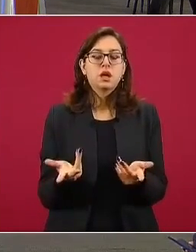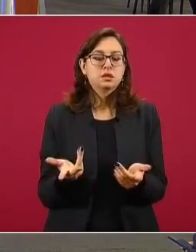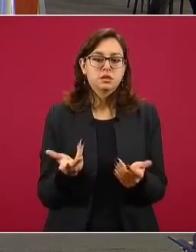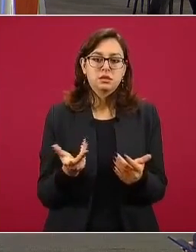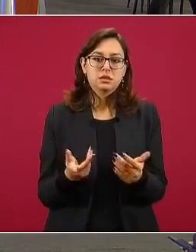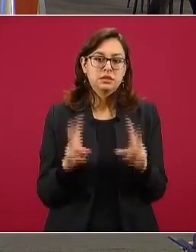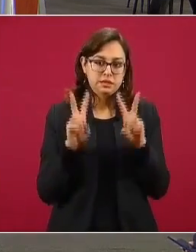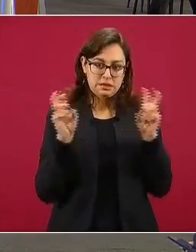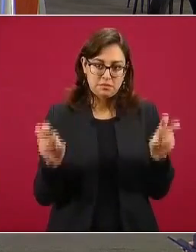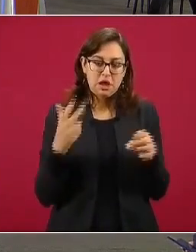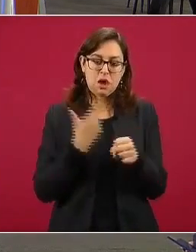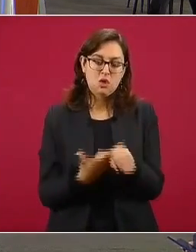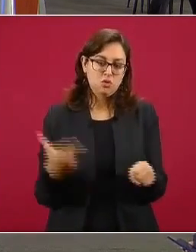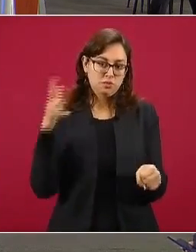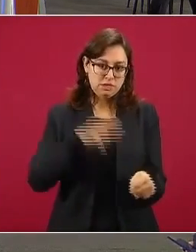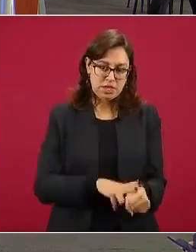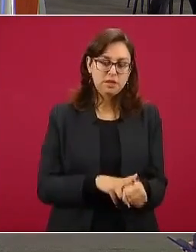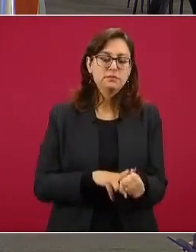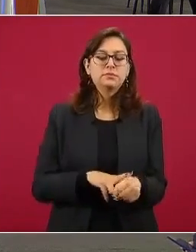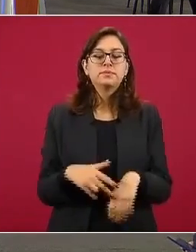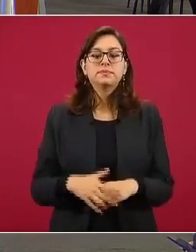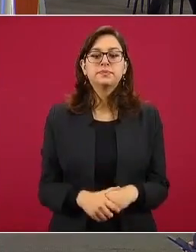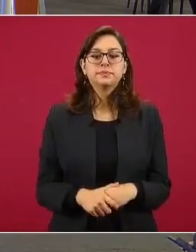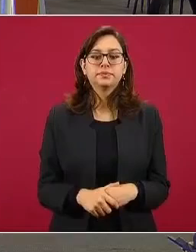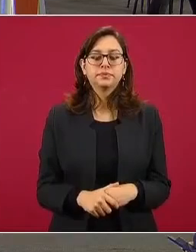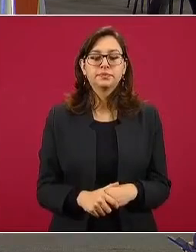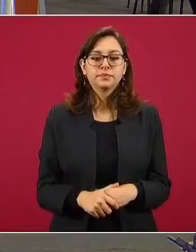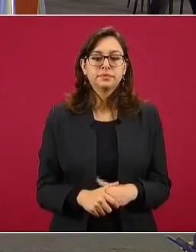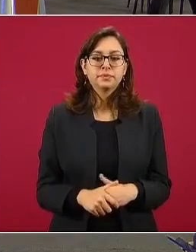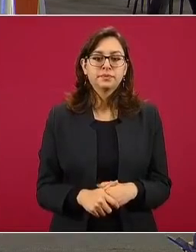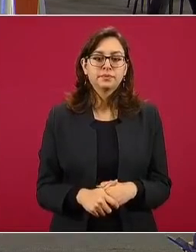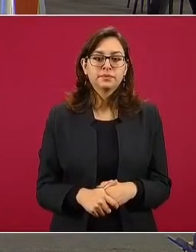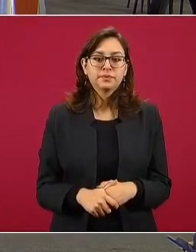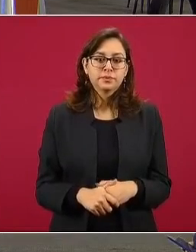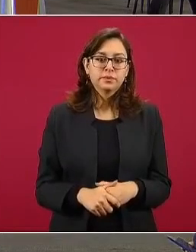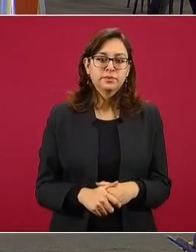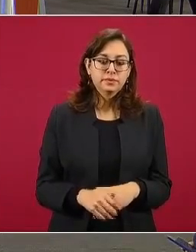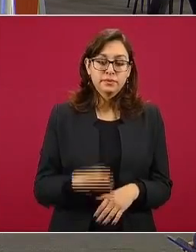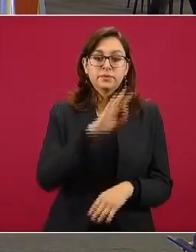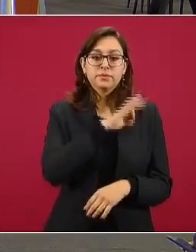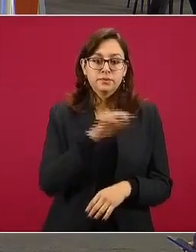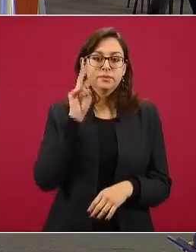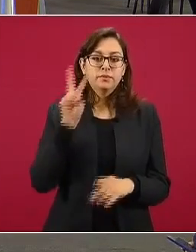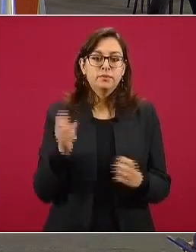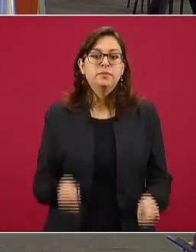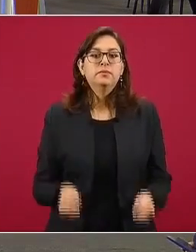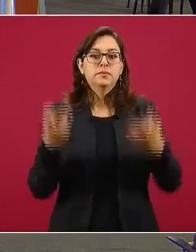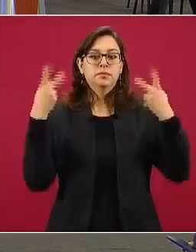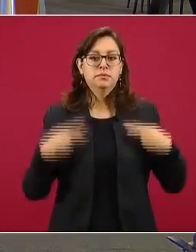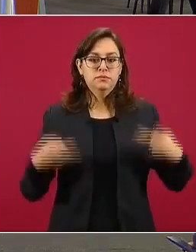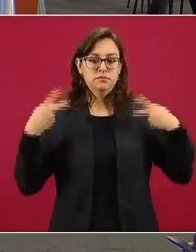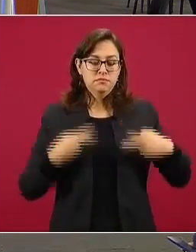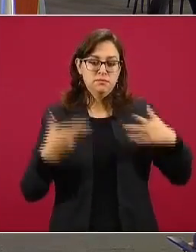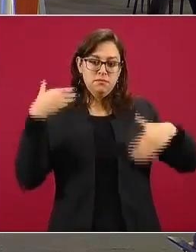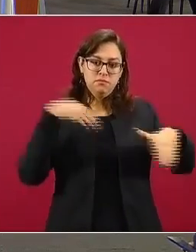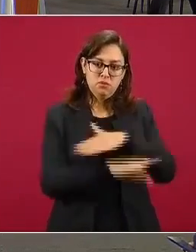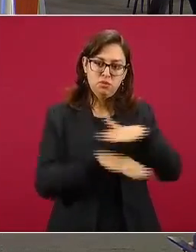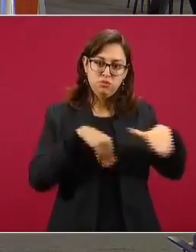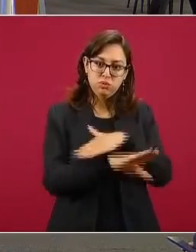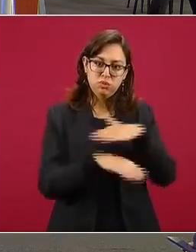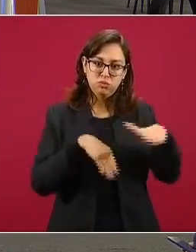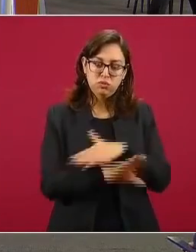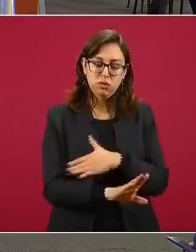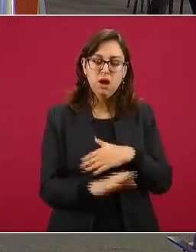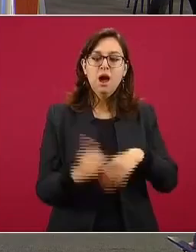la gráfica de hospitalización. En la gráfica de hospitalización, vemos la suma de personas hospitalizadas en esta curva de color amarillo,